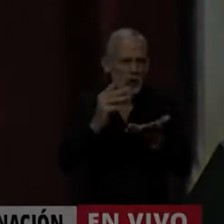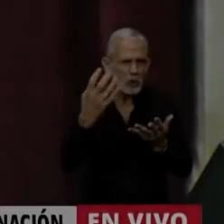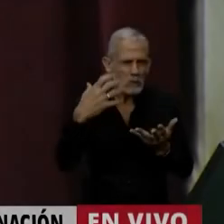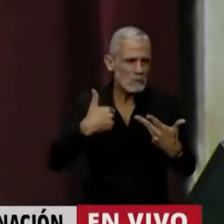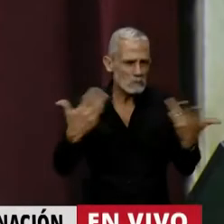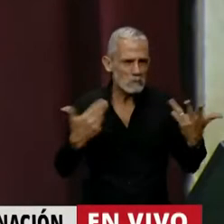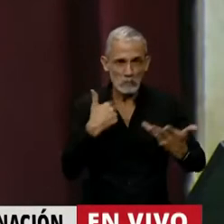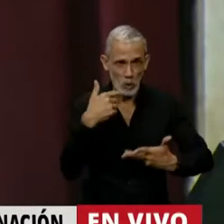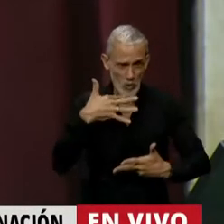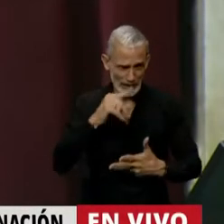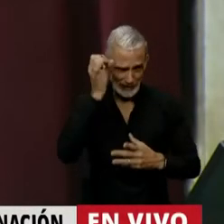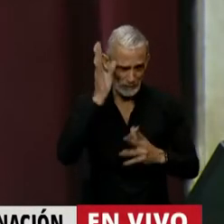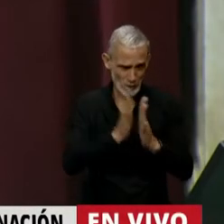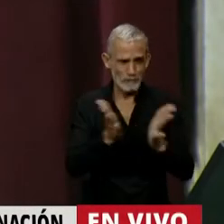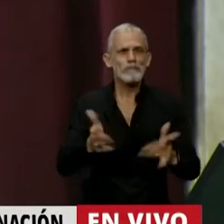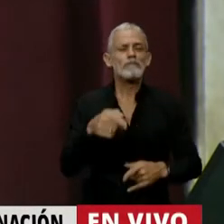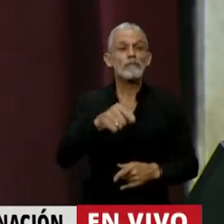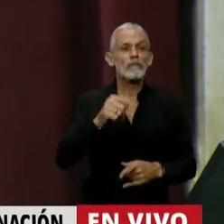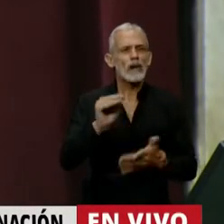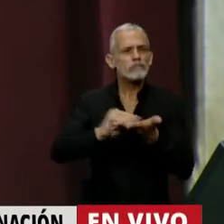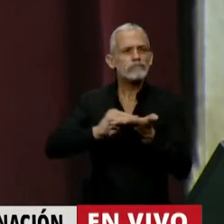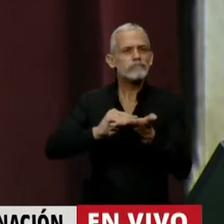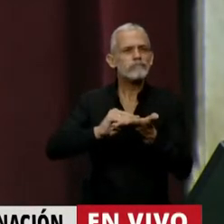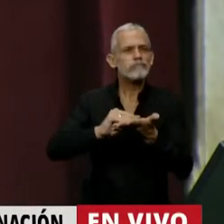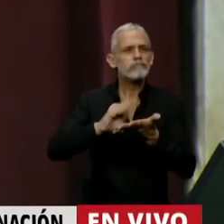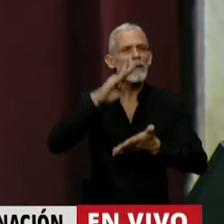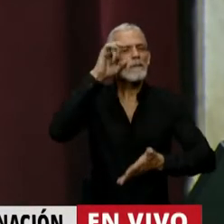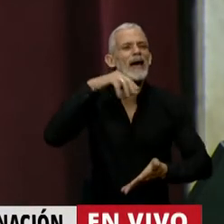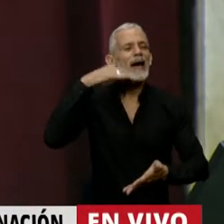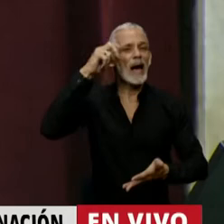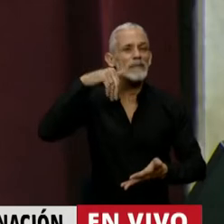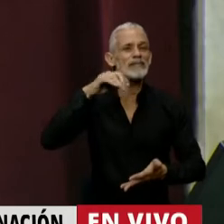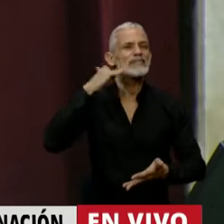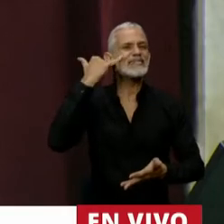En el uso de la palabra, el diputado Emiliano Benjamín Giacobiti.